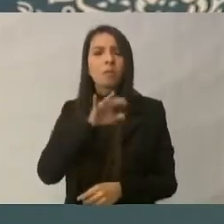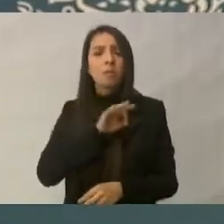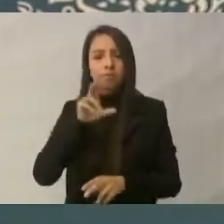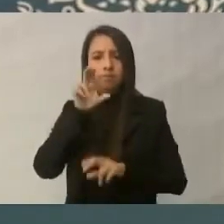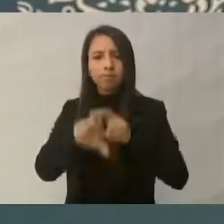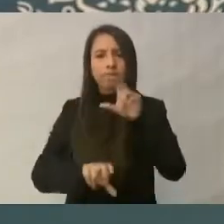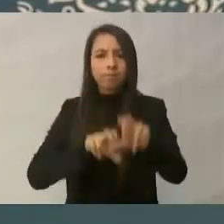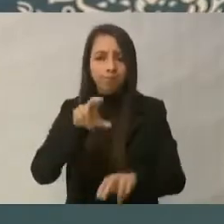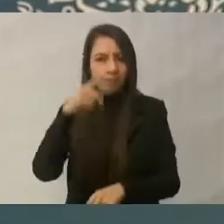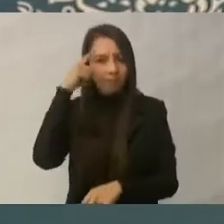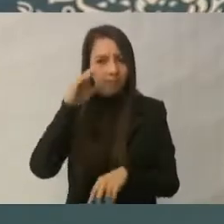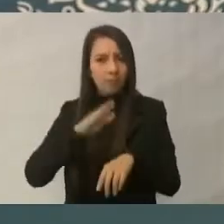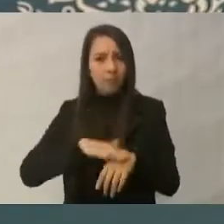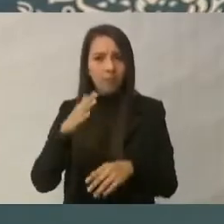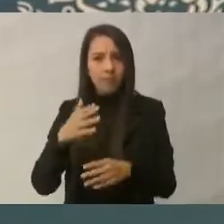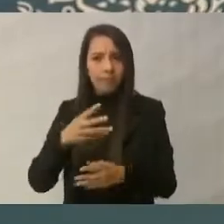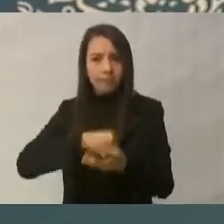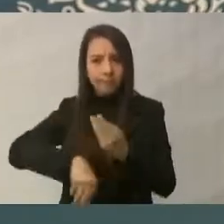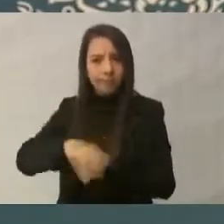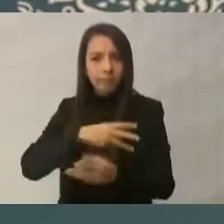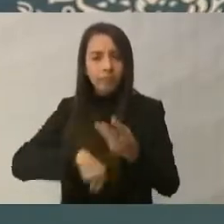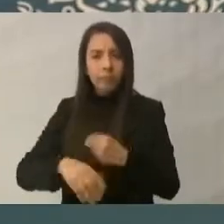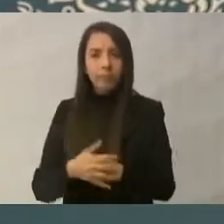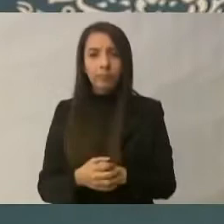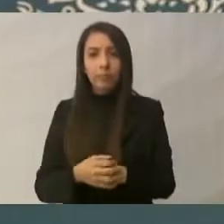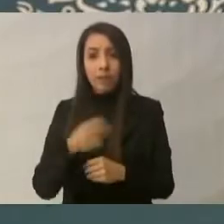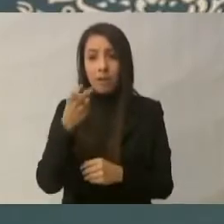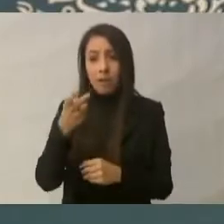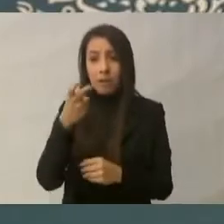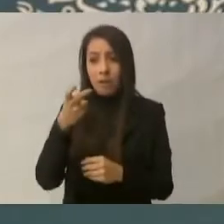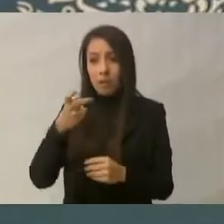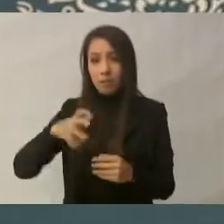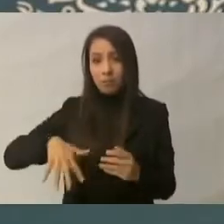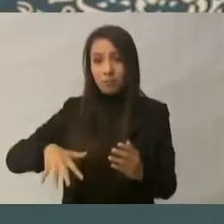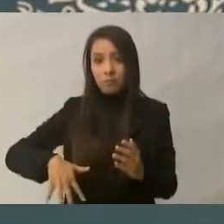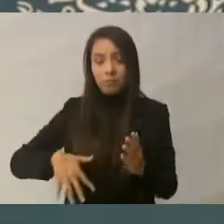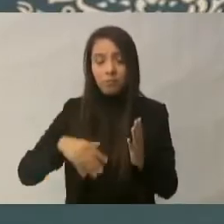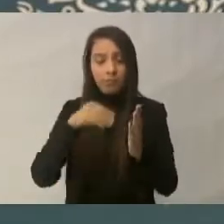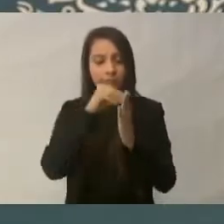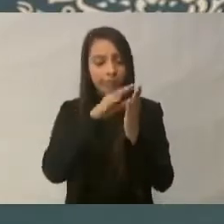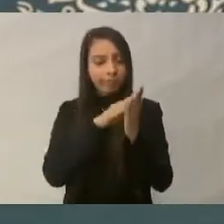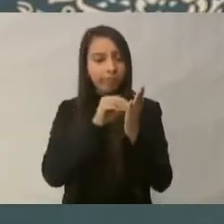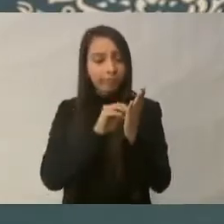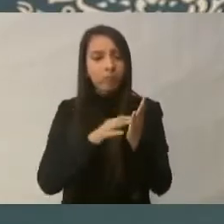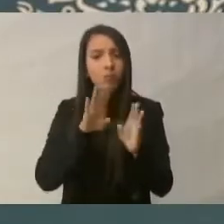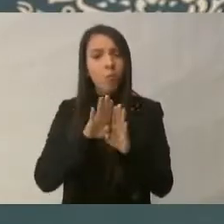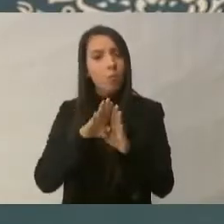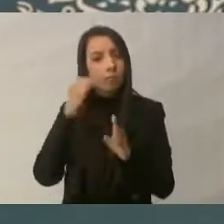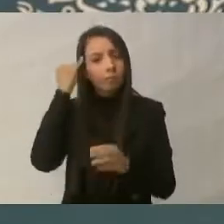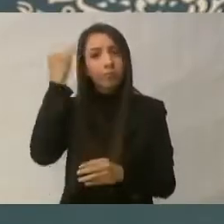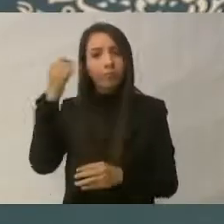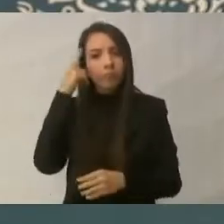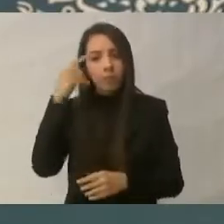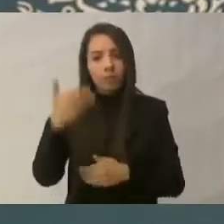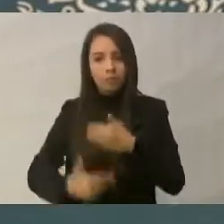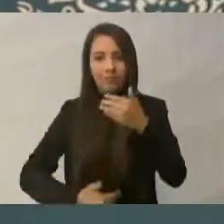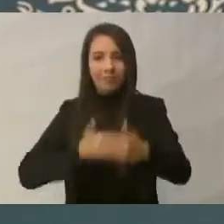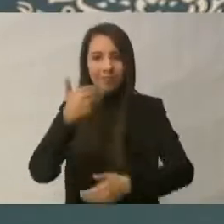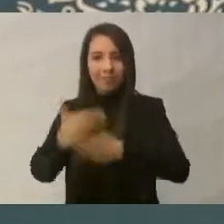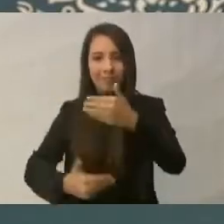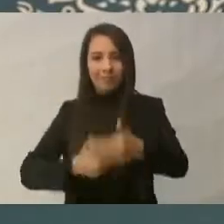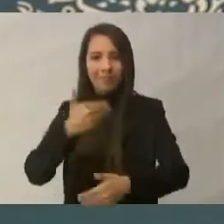Sobre esas bases, creamos una cortina de desarrollo para que nuestros compatriotas encuentren